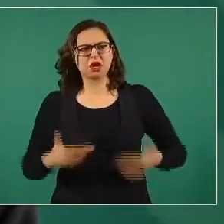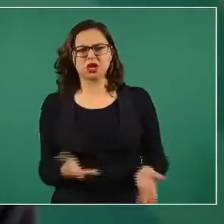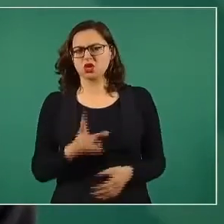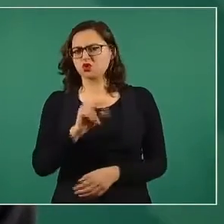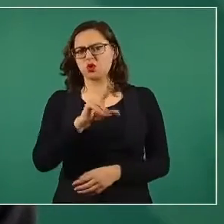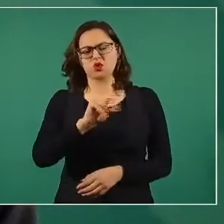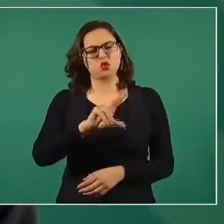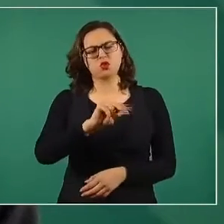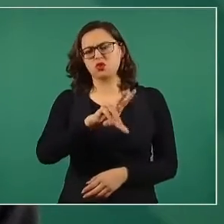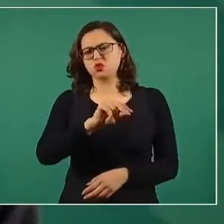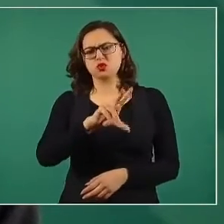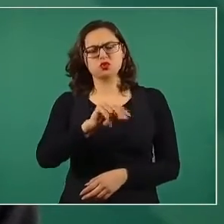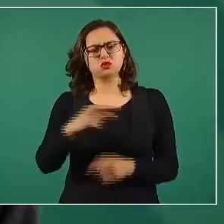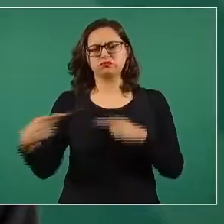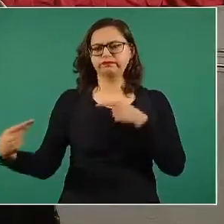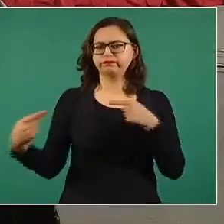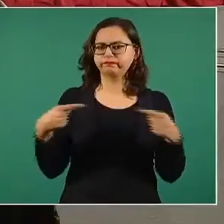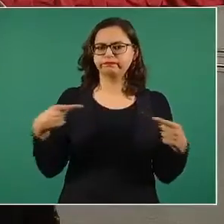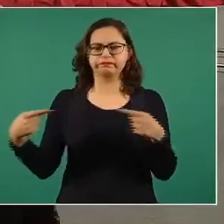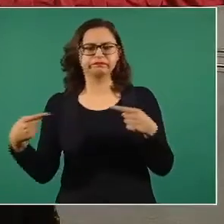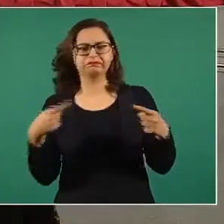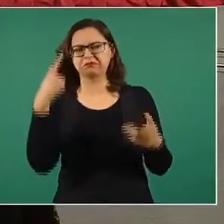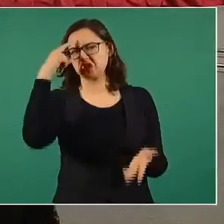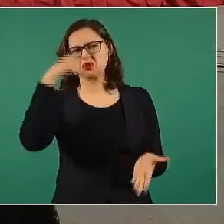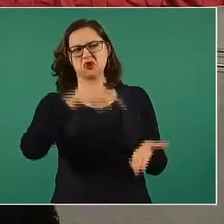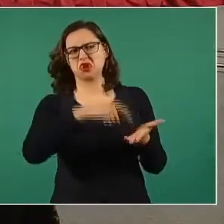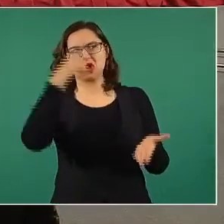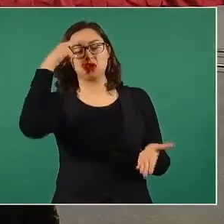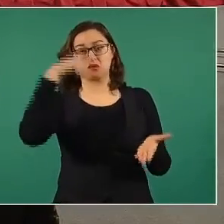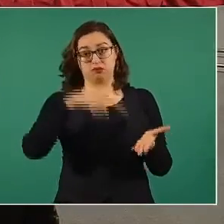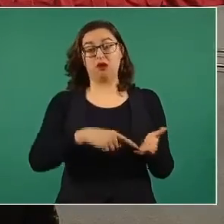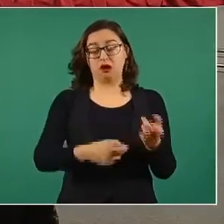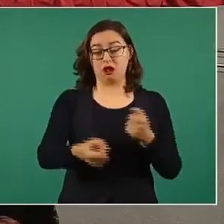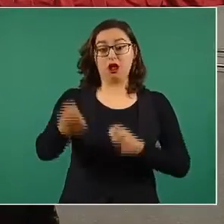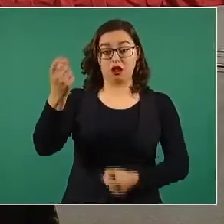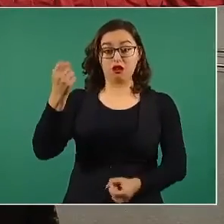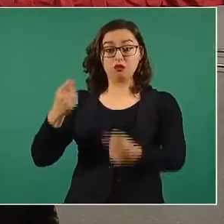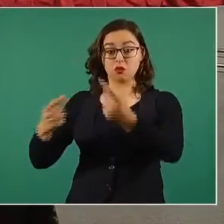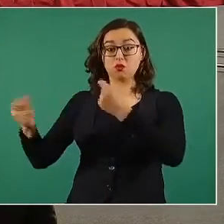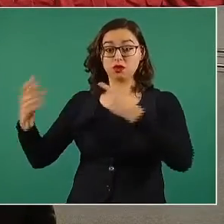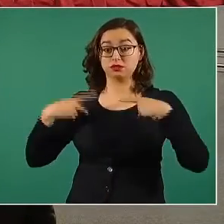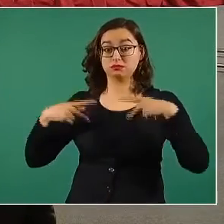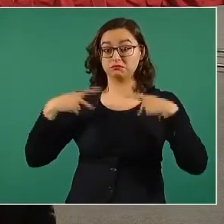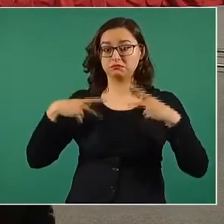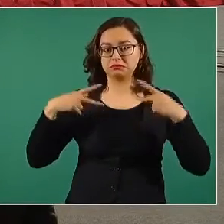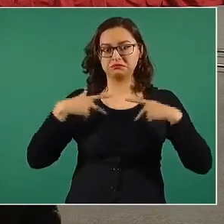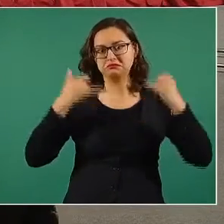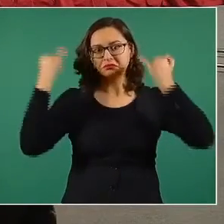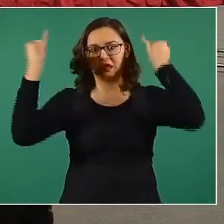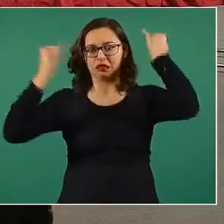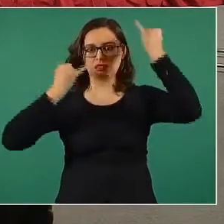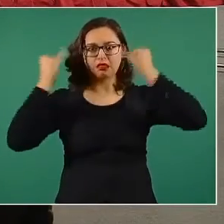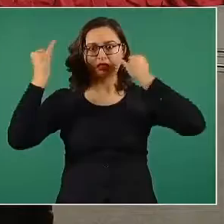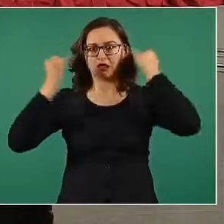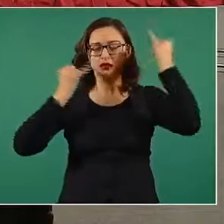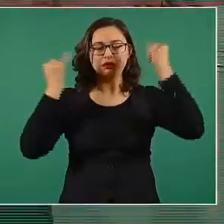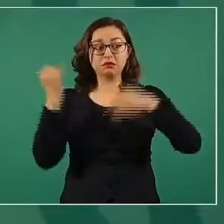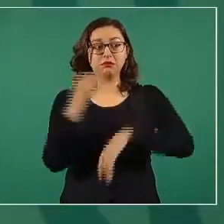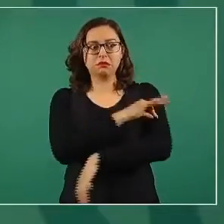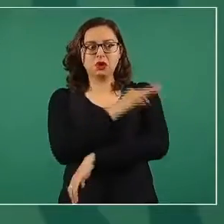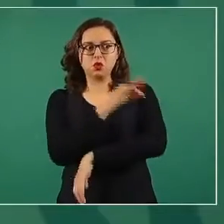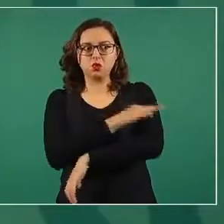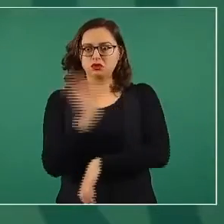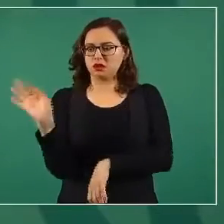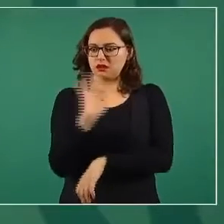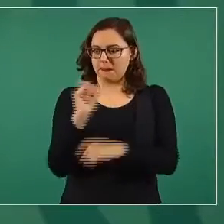o que no se sabía qué reacciones iba a provocar la